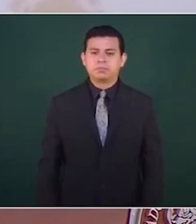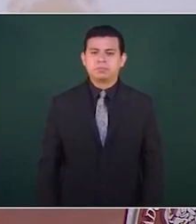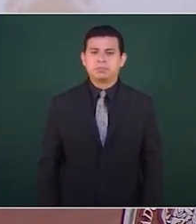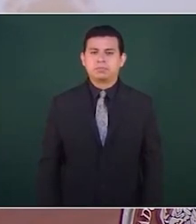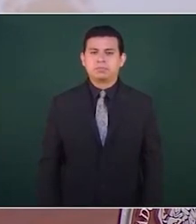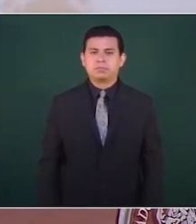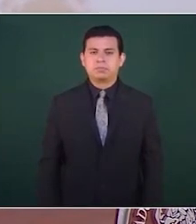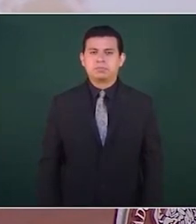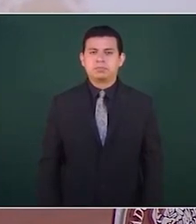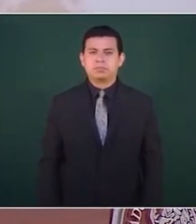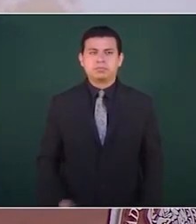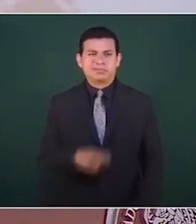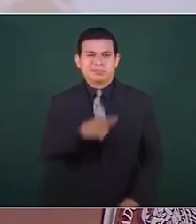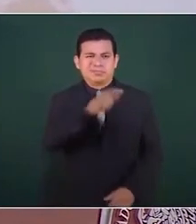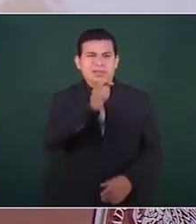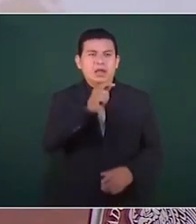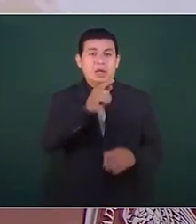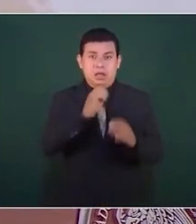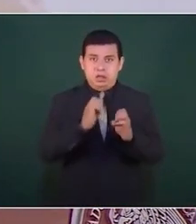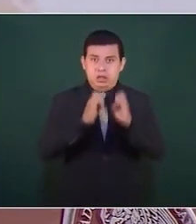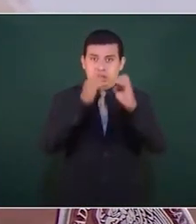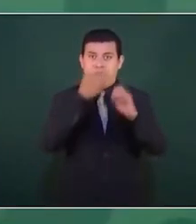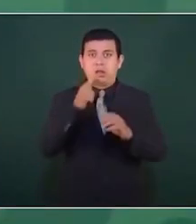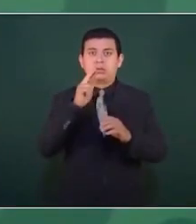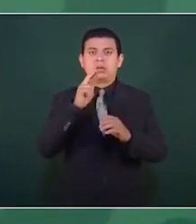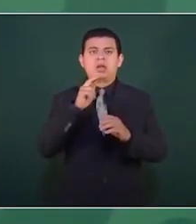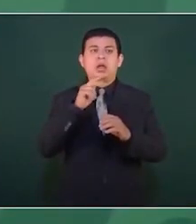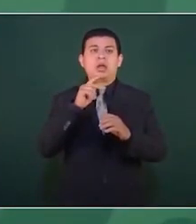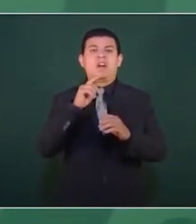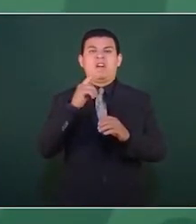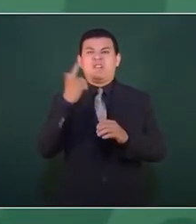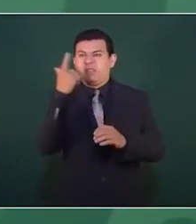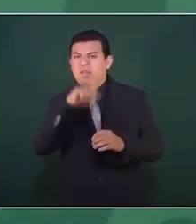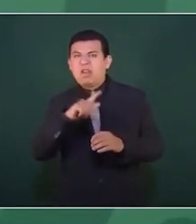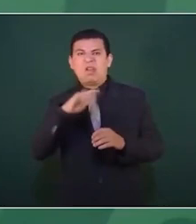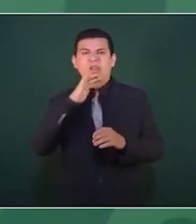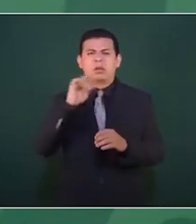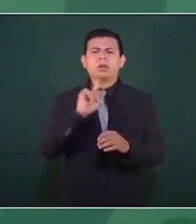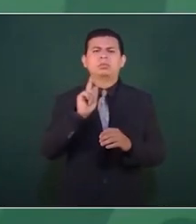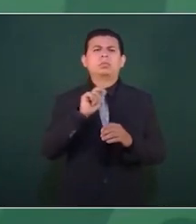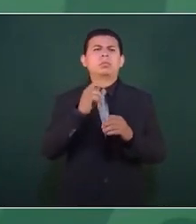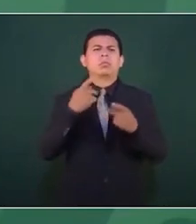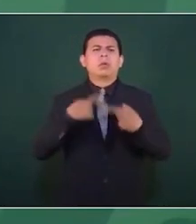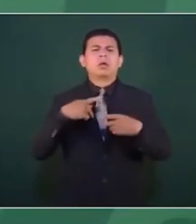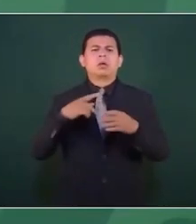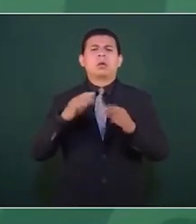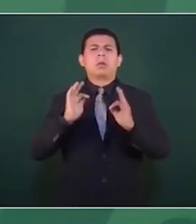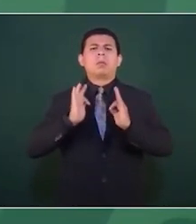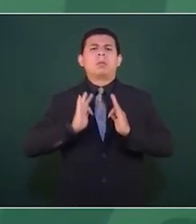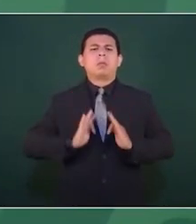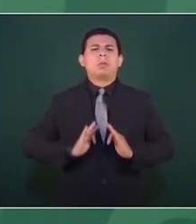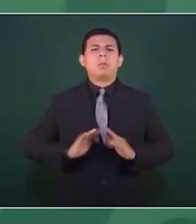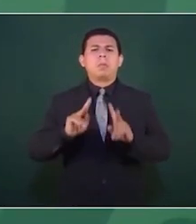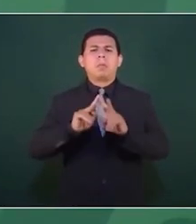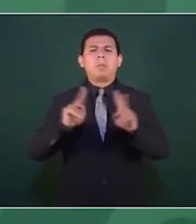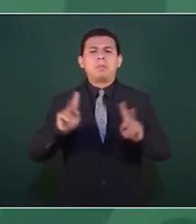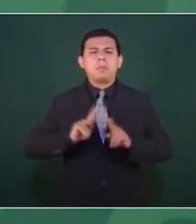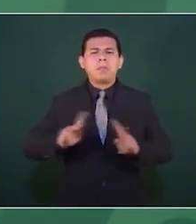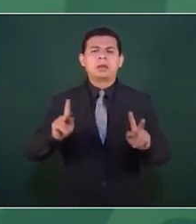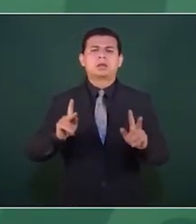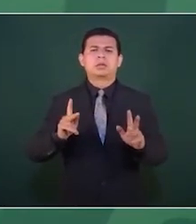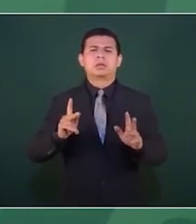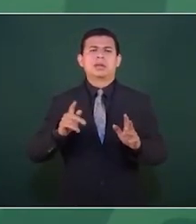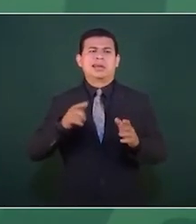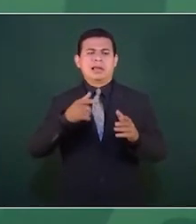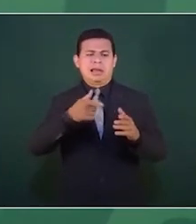más un restaurante familiar visitado por mucha gente en